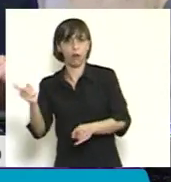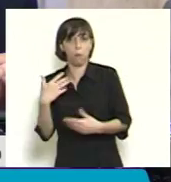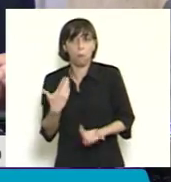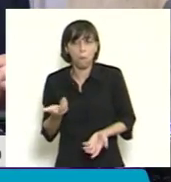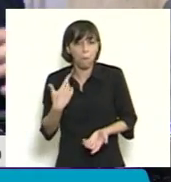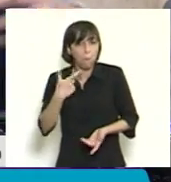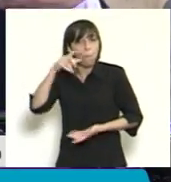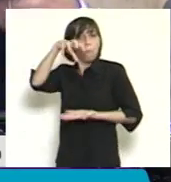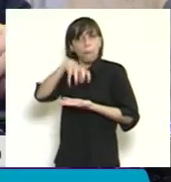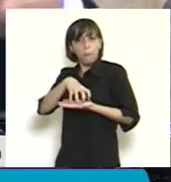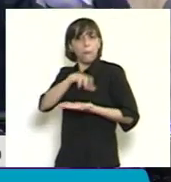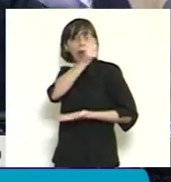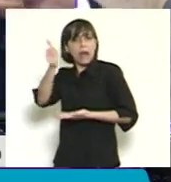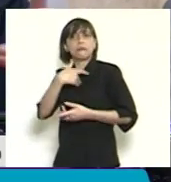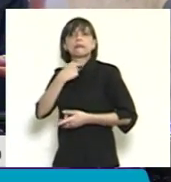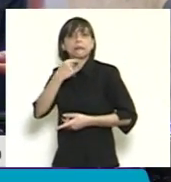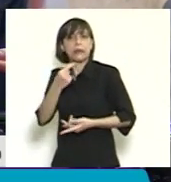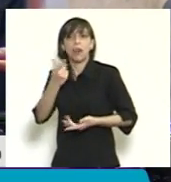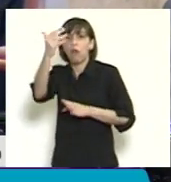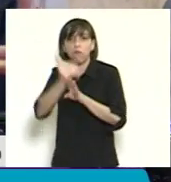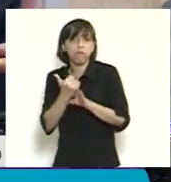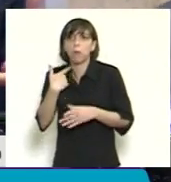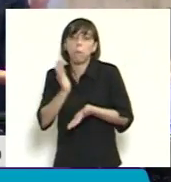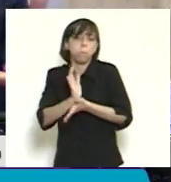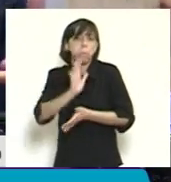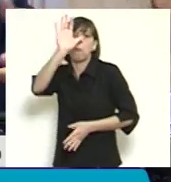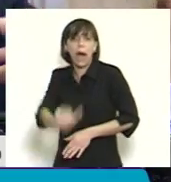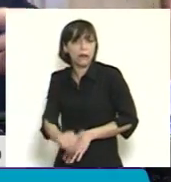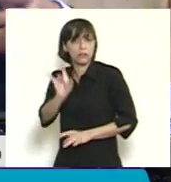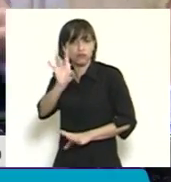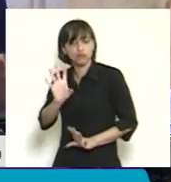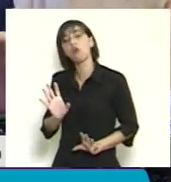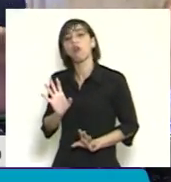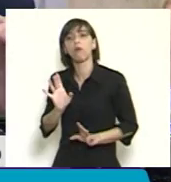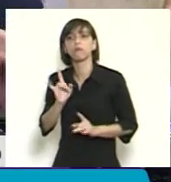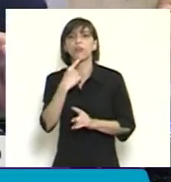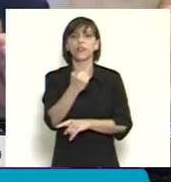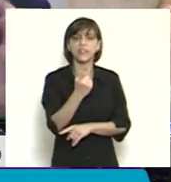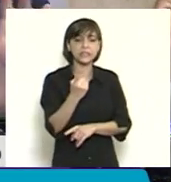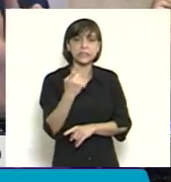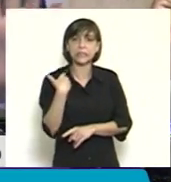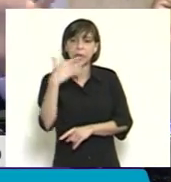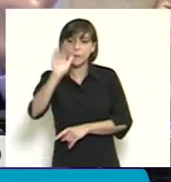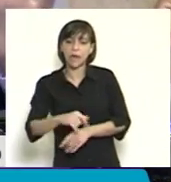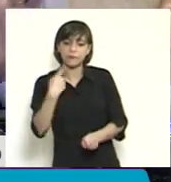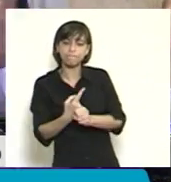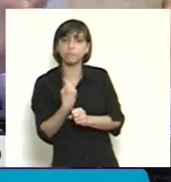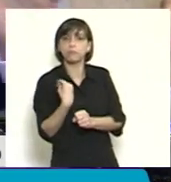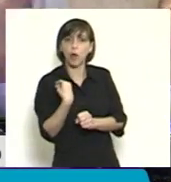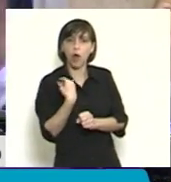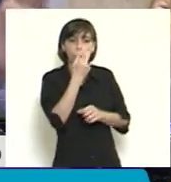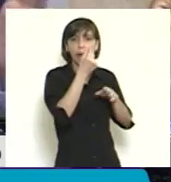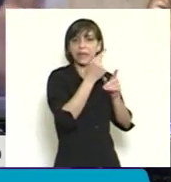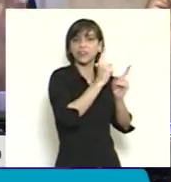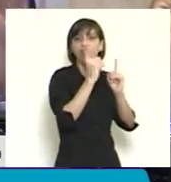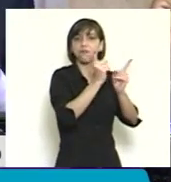producto los días martes, quiere hacer una oferta durante los días martes de la semana, pero entonces estaría violando este artículo. Entonces yo no sé